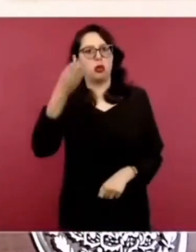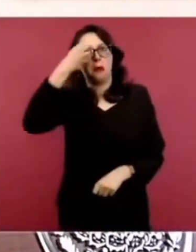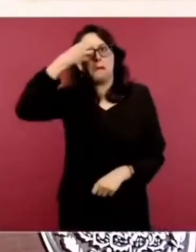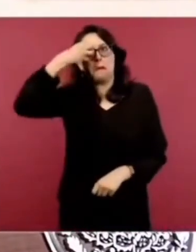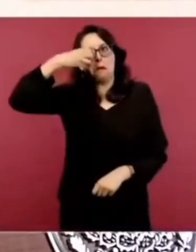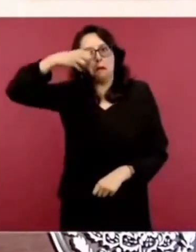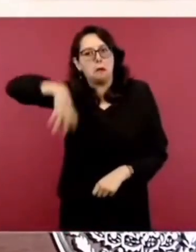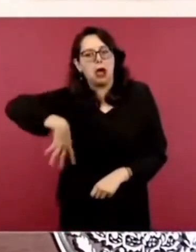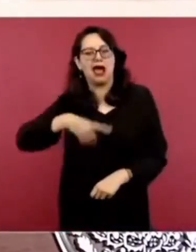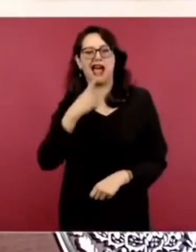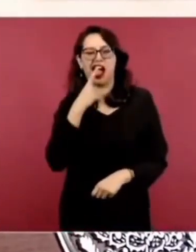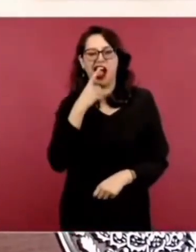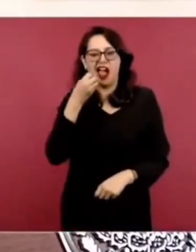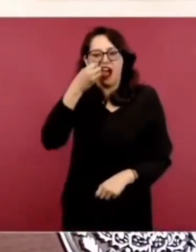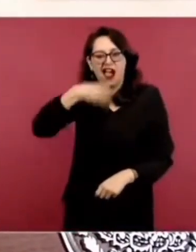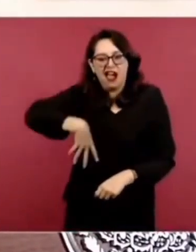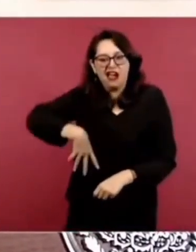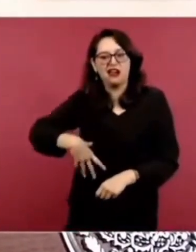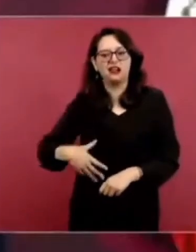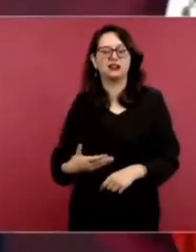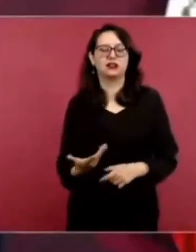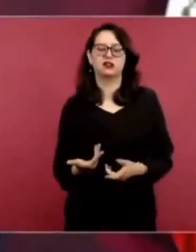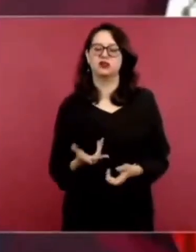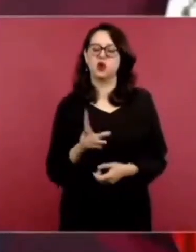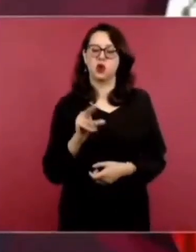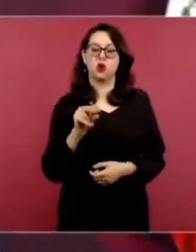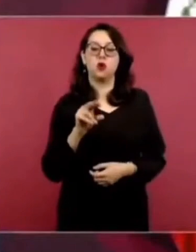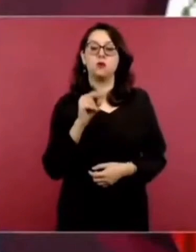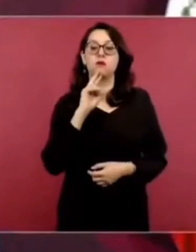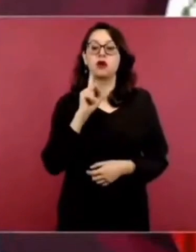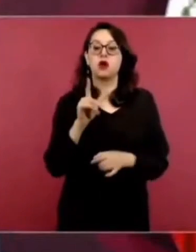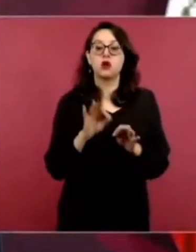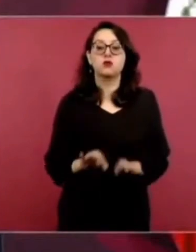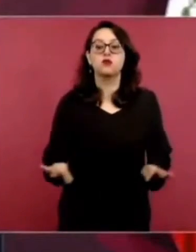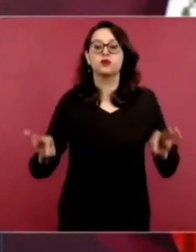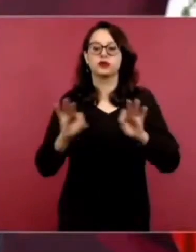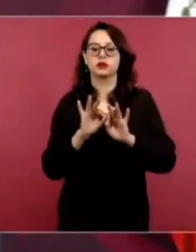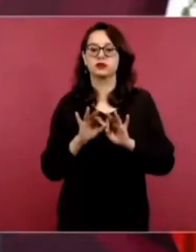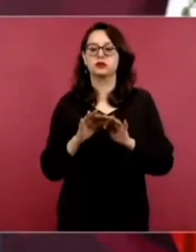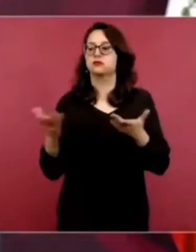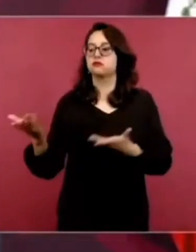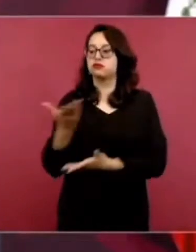Creo más en el amor al prójimo. Entonces